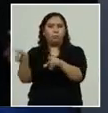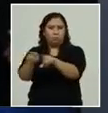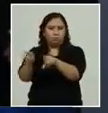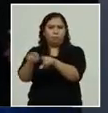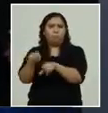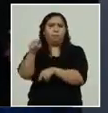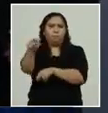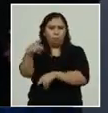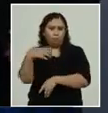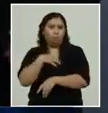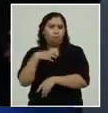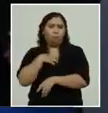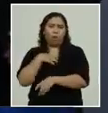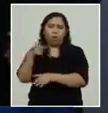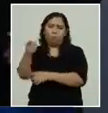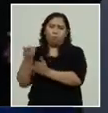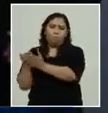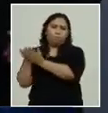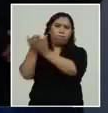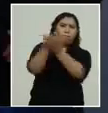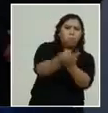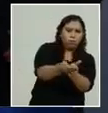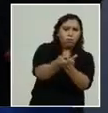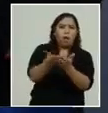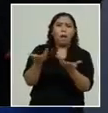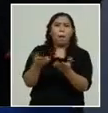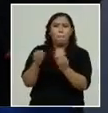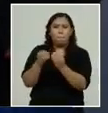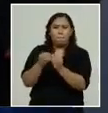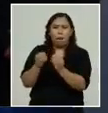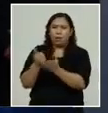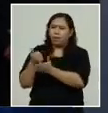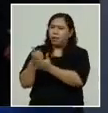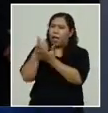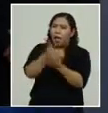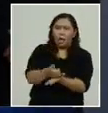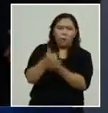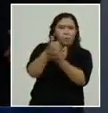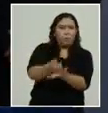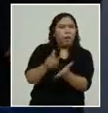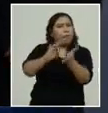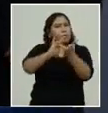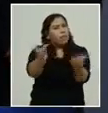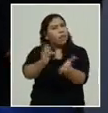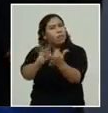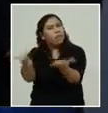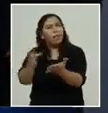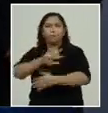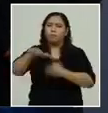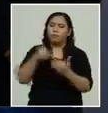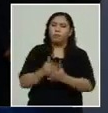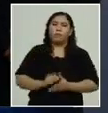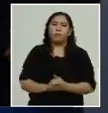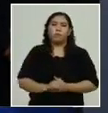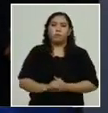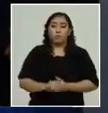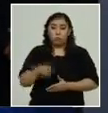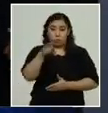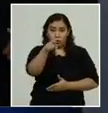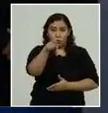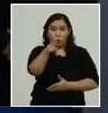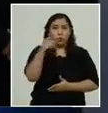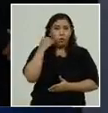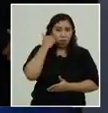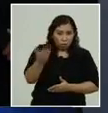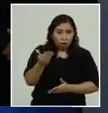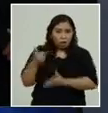gracias por eso. Pero quiero pedirles un favor, todo el que desea ayudar, que llame al 911,